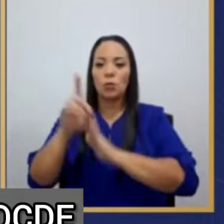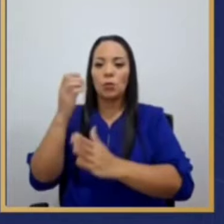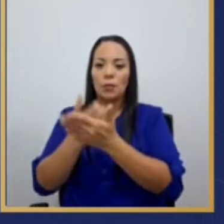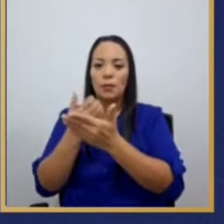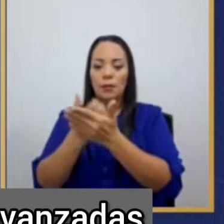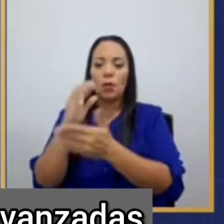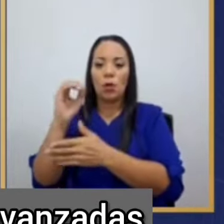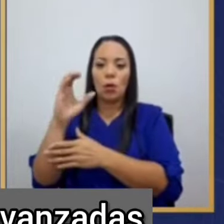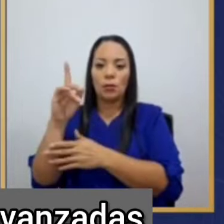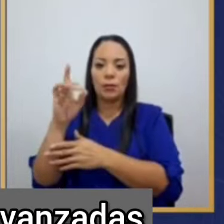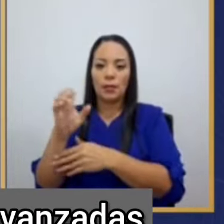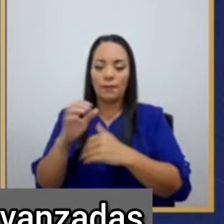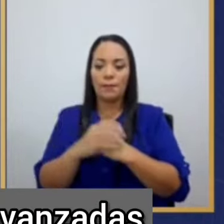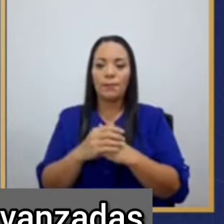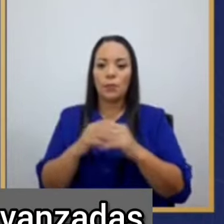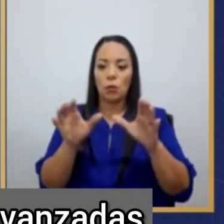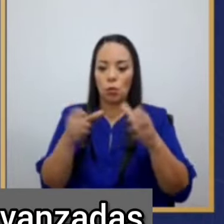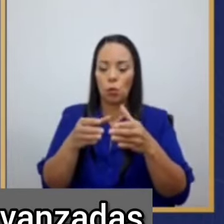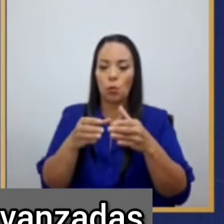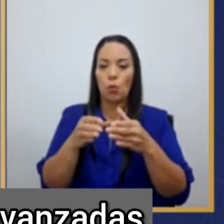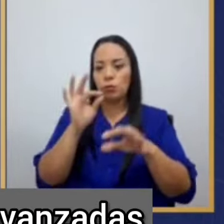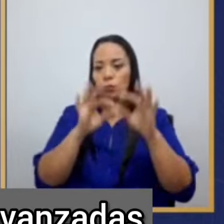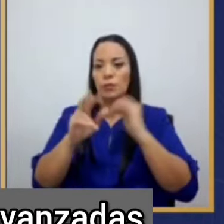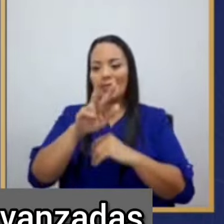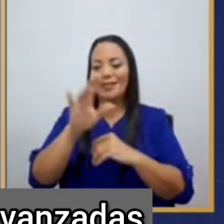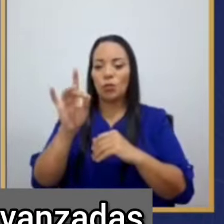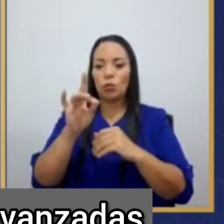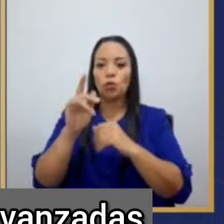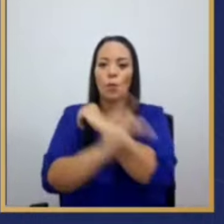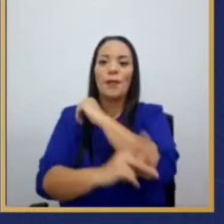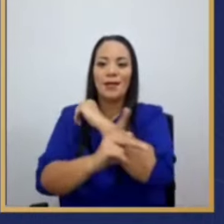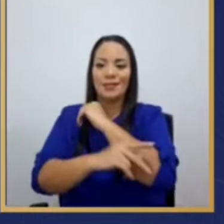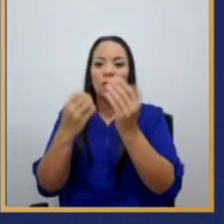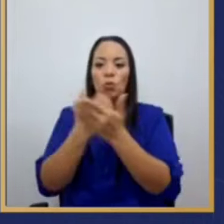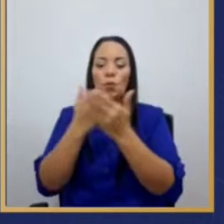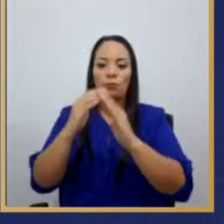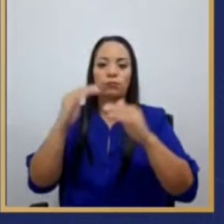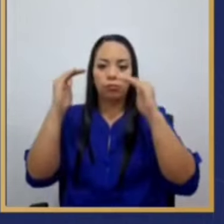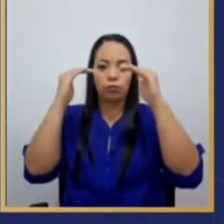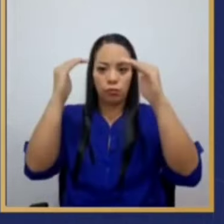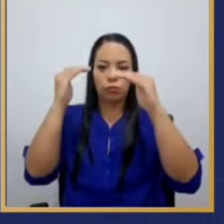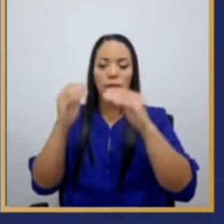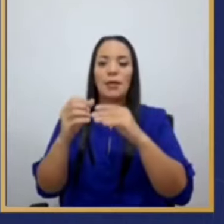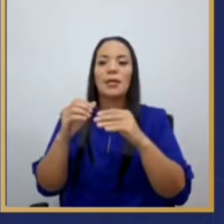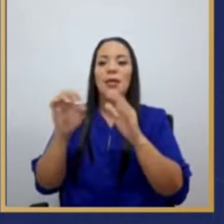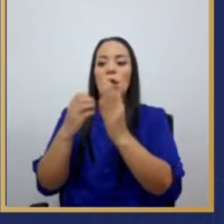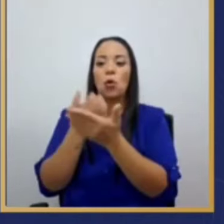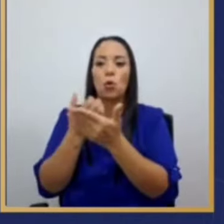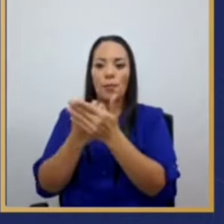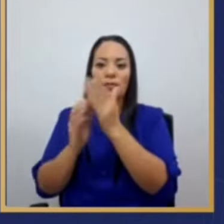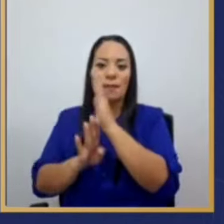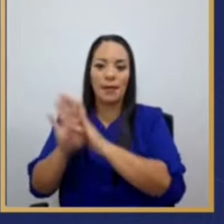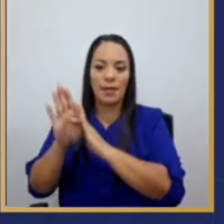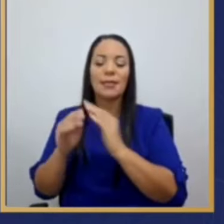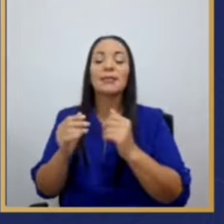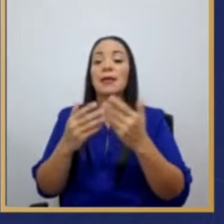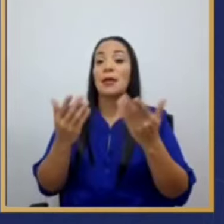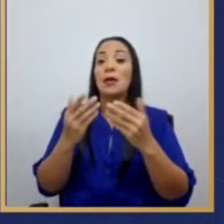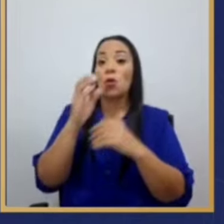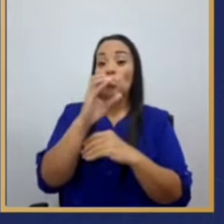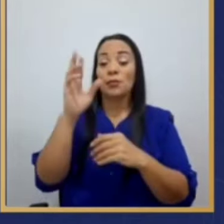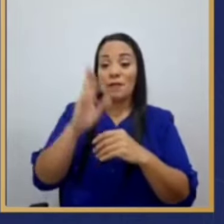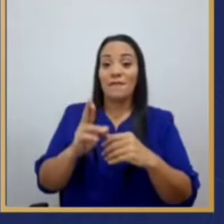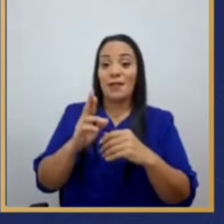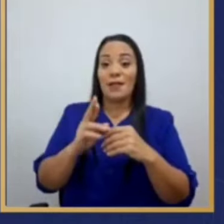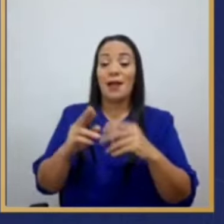OCDE, que es un club selecto de 38 países, de economías avanzadas y economías emergentes, que Costa Rica, en términos de tasa